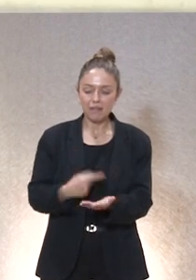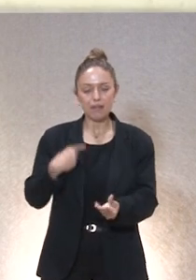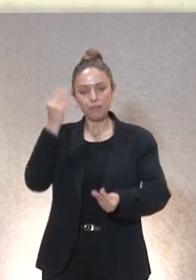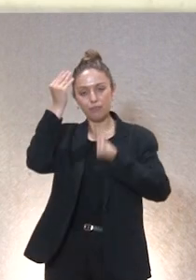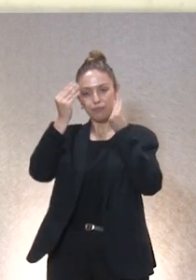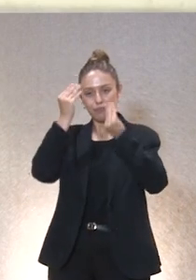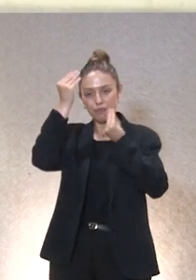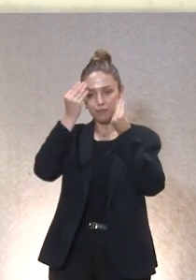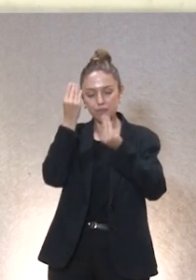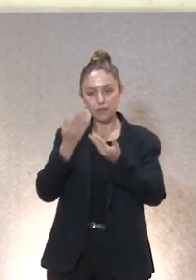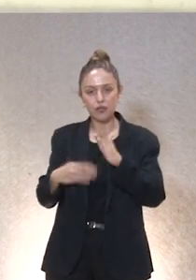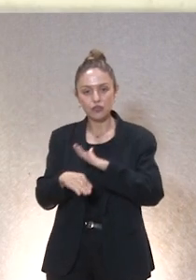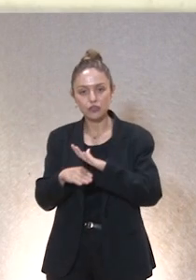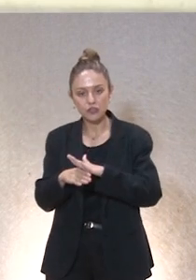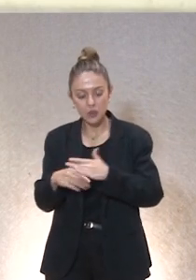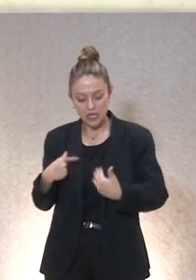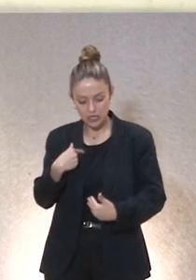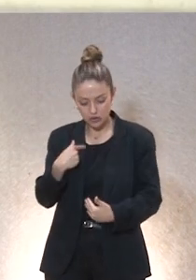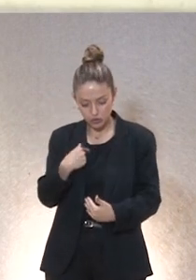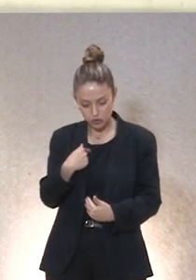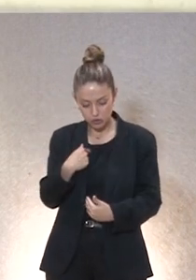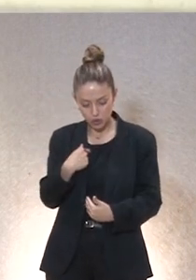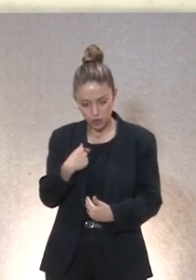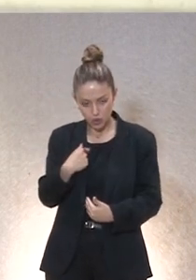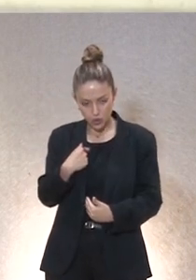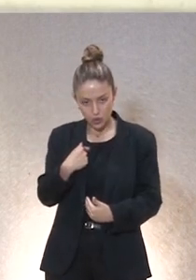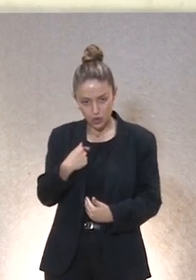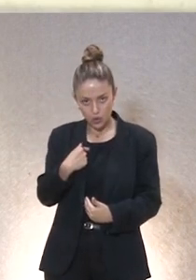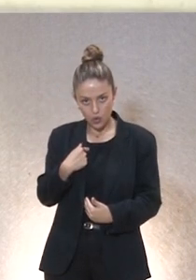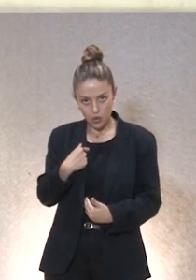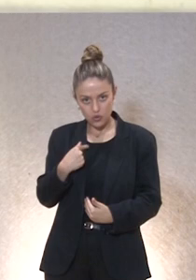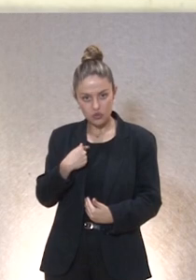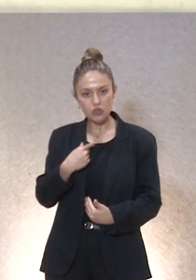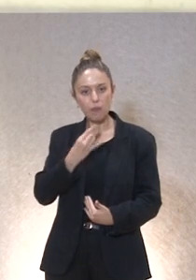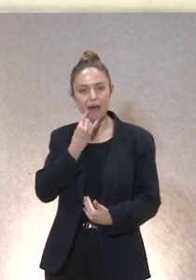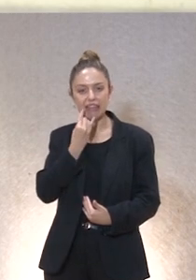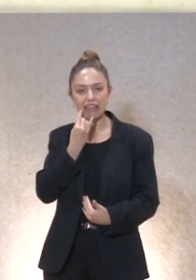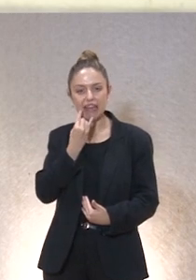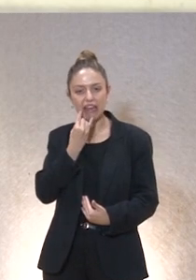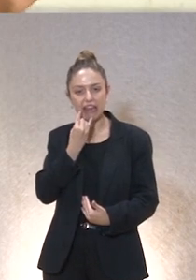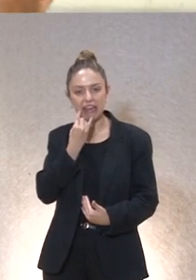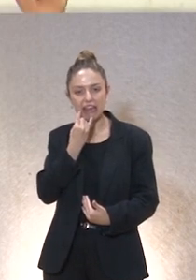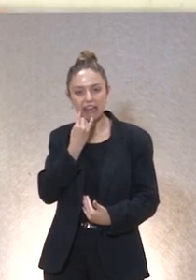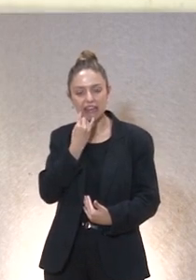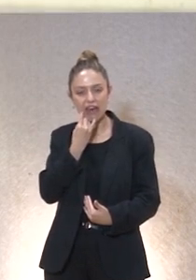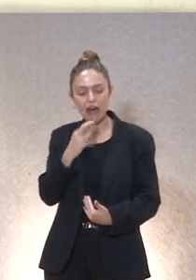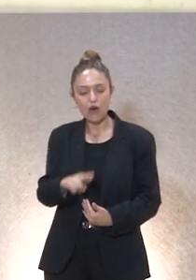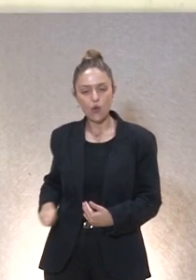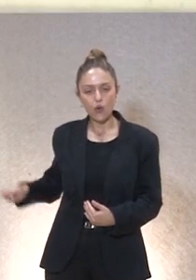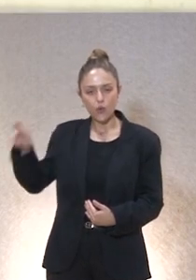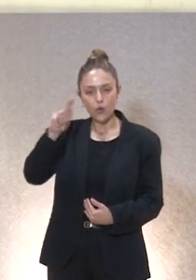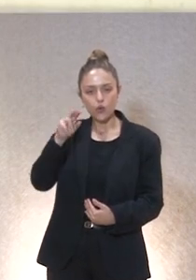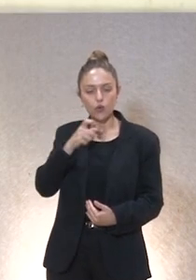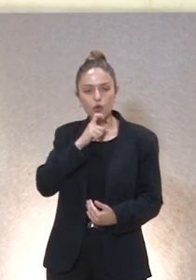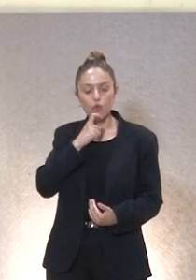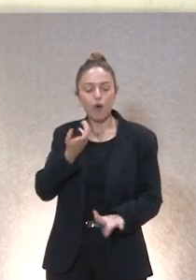¿y cuál es la fuente que alimenta mi batería? a veces creemos que es una cuestión de reloj